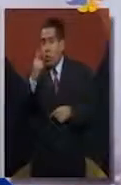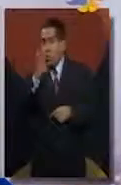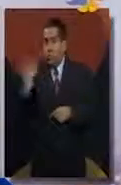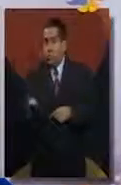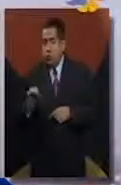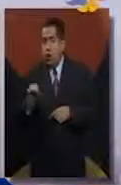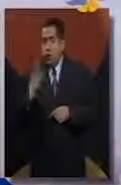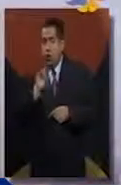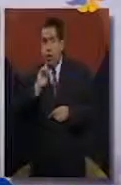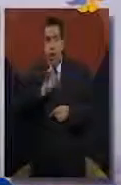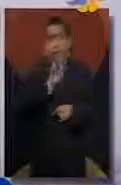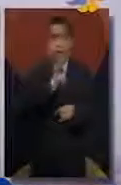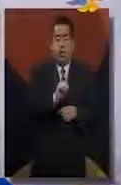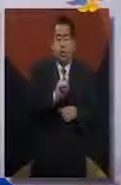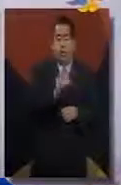49% hombres.